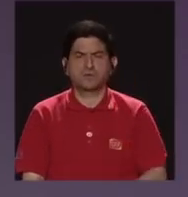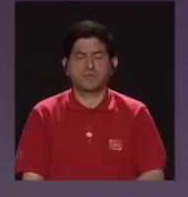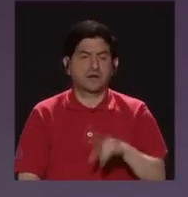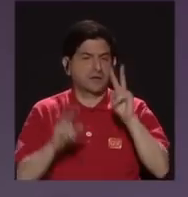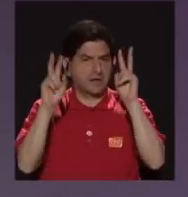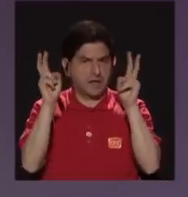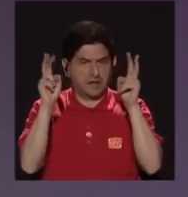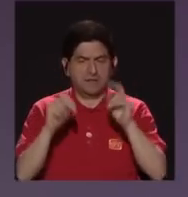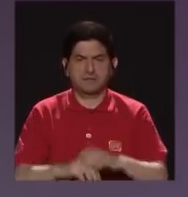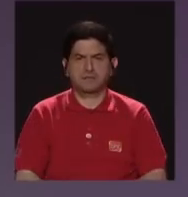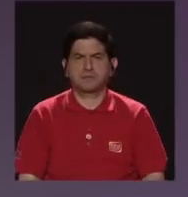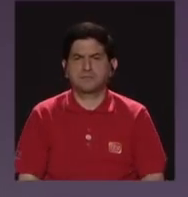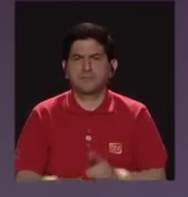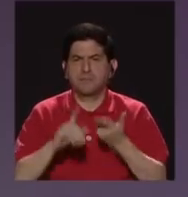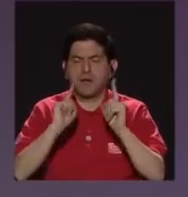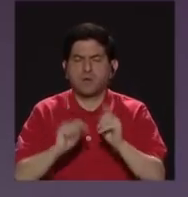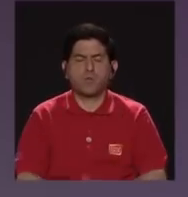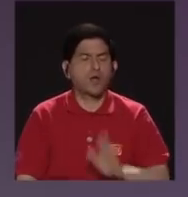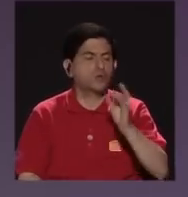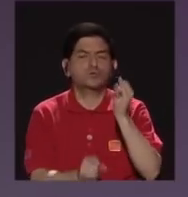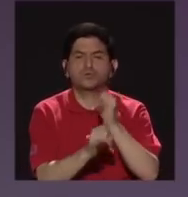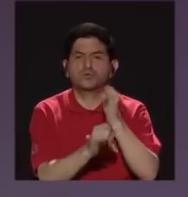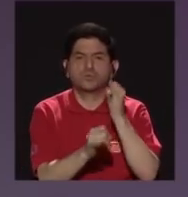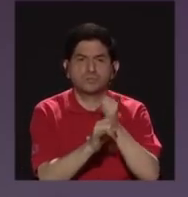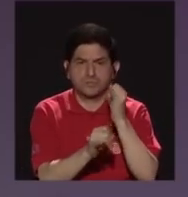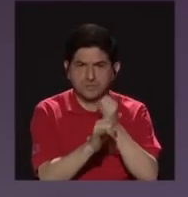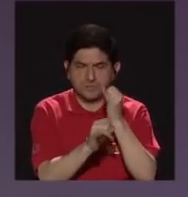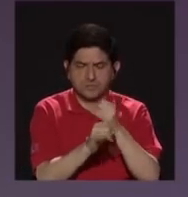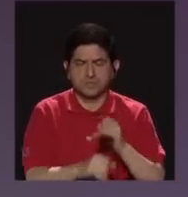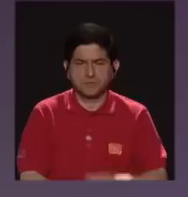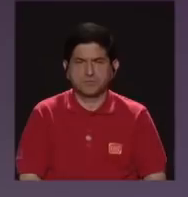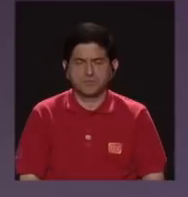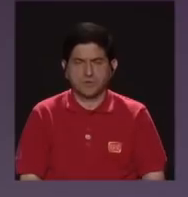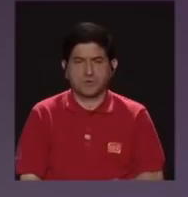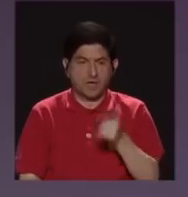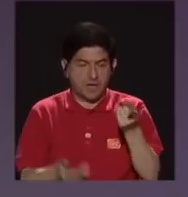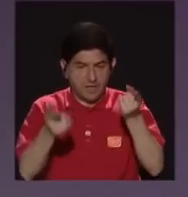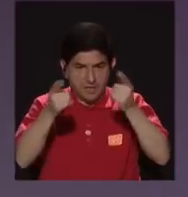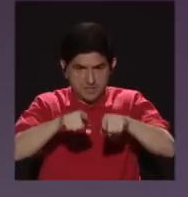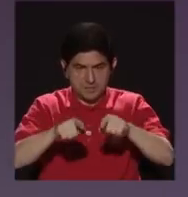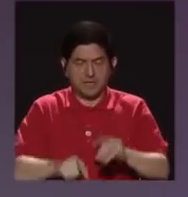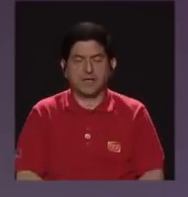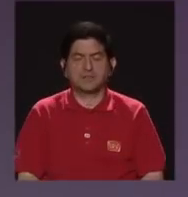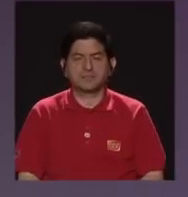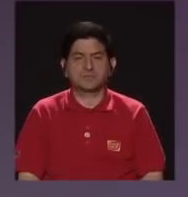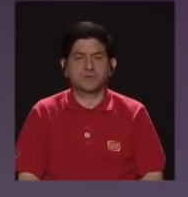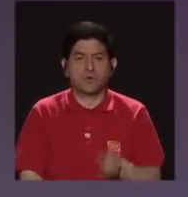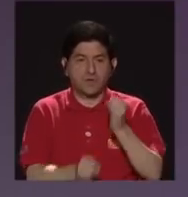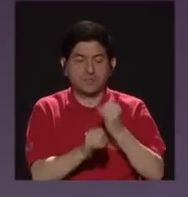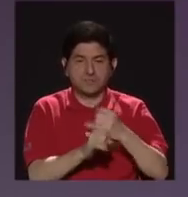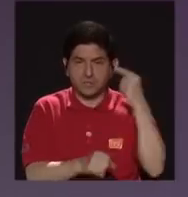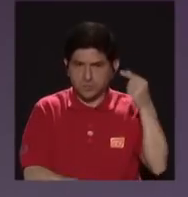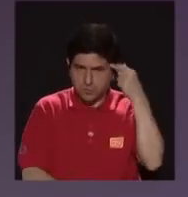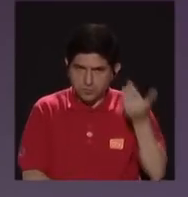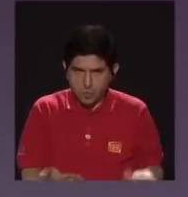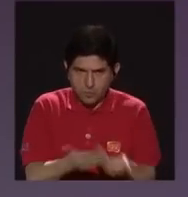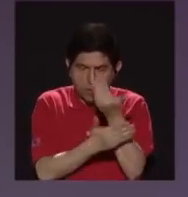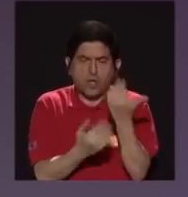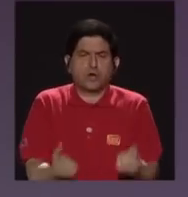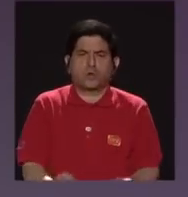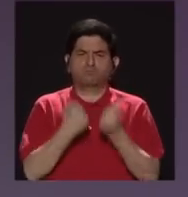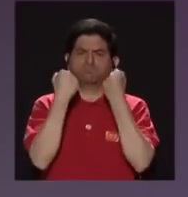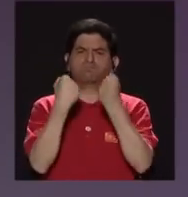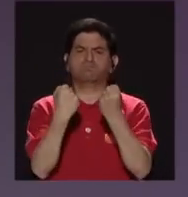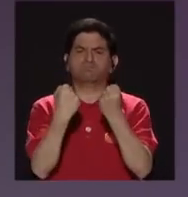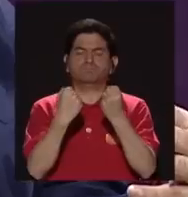esta materia es que sus instituciones, las instituciones del Estado moderno, son fuertes